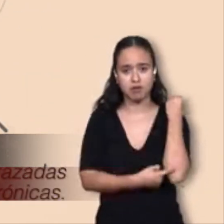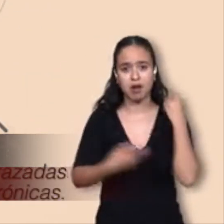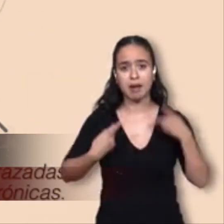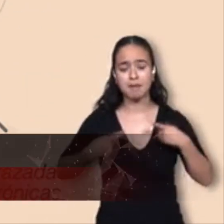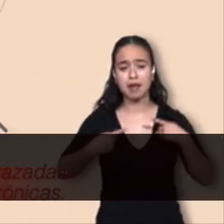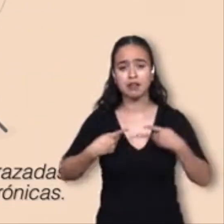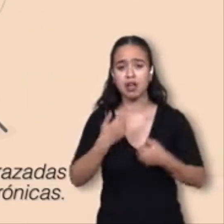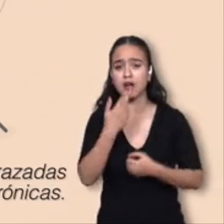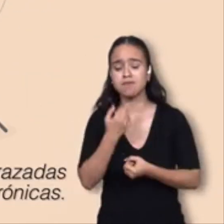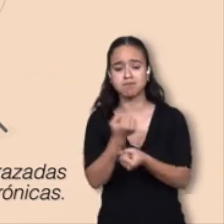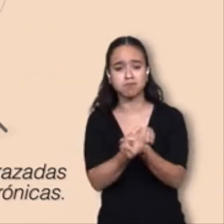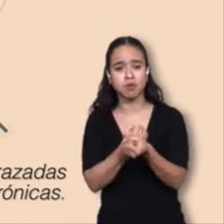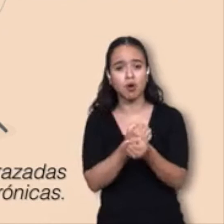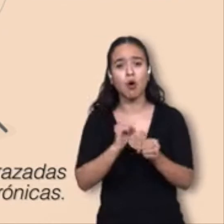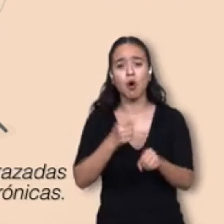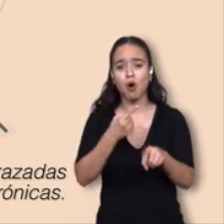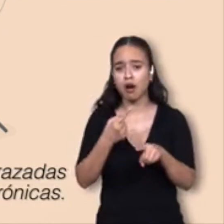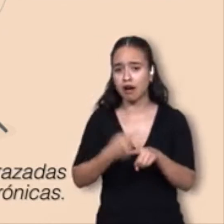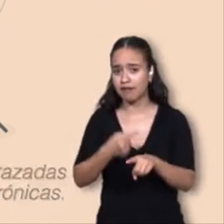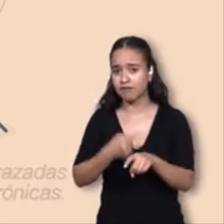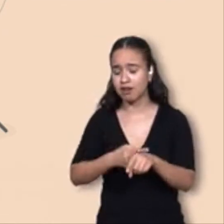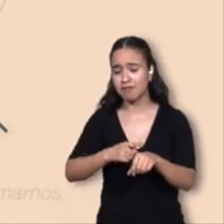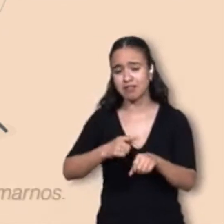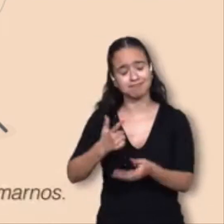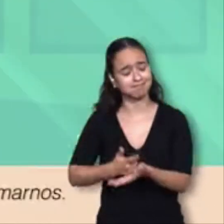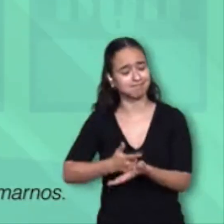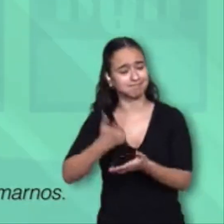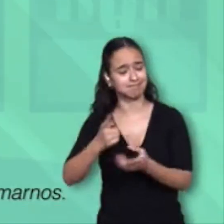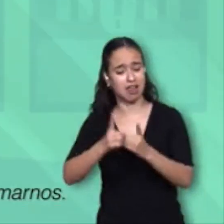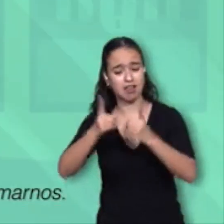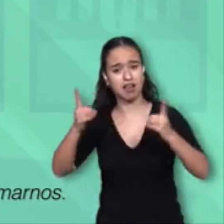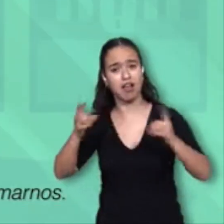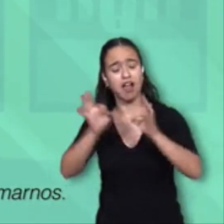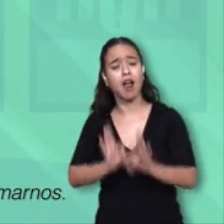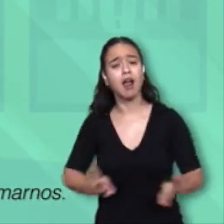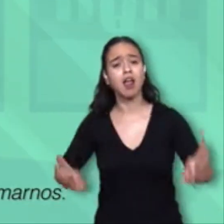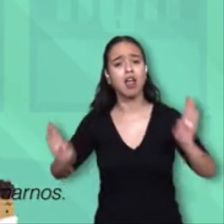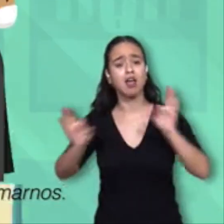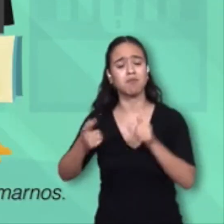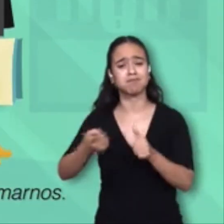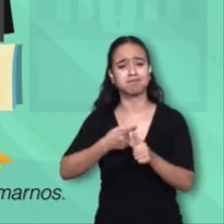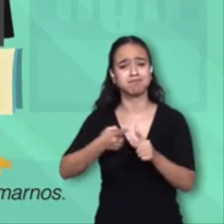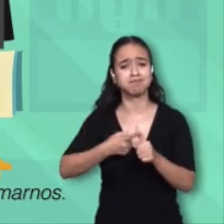y de los servicios de salud. Edición Adrián León, Miguel Angelucio